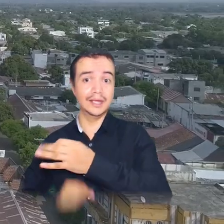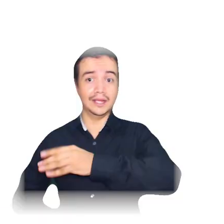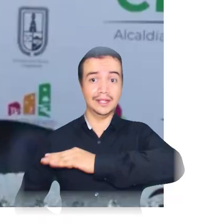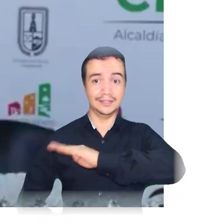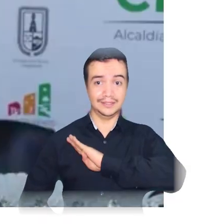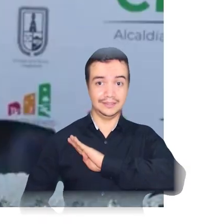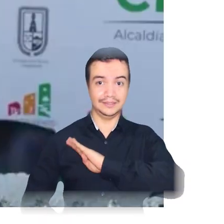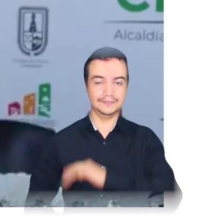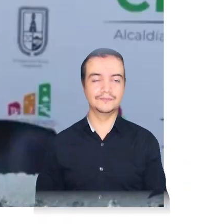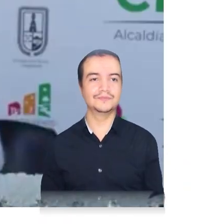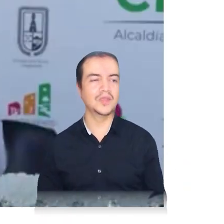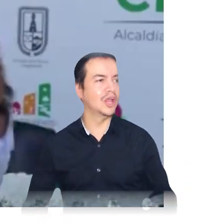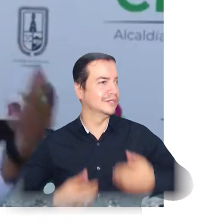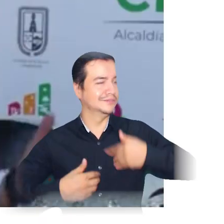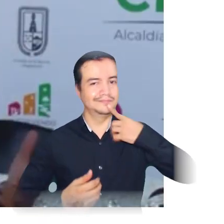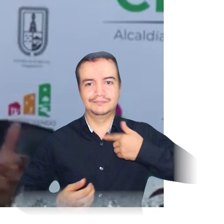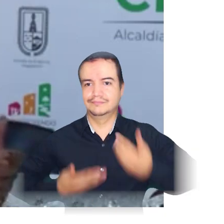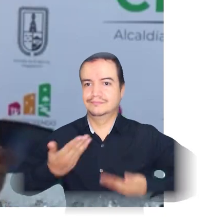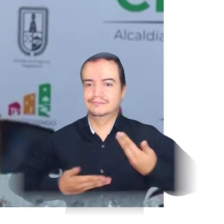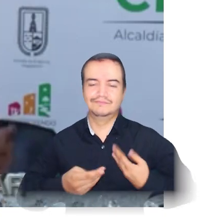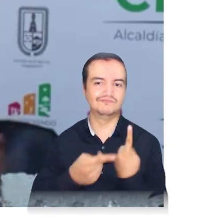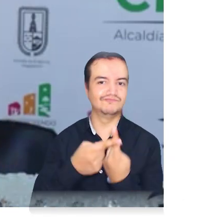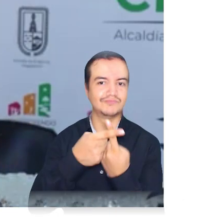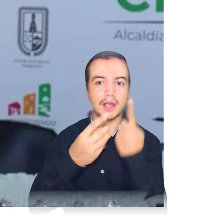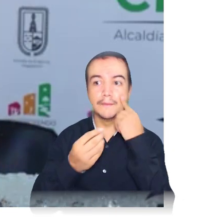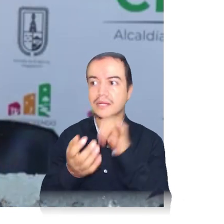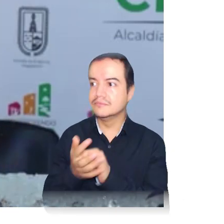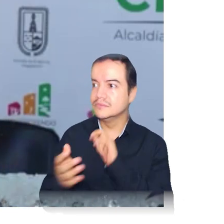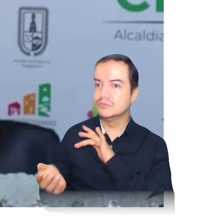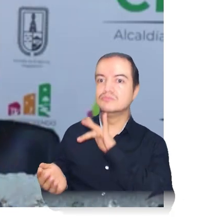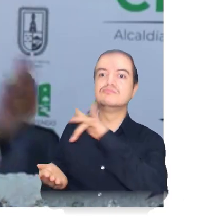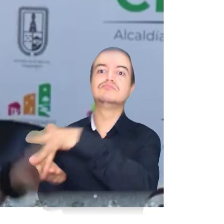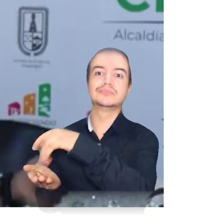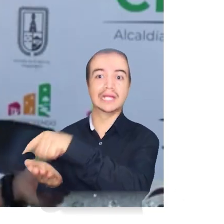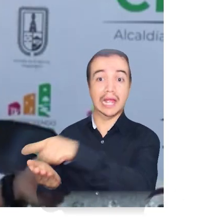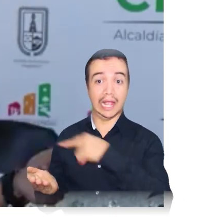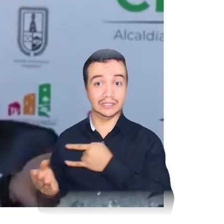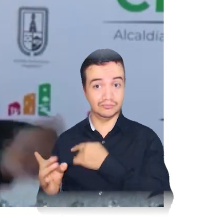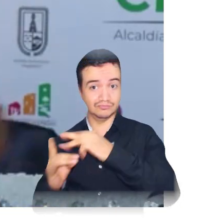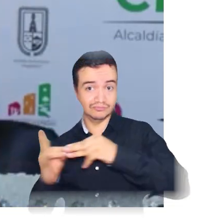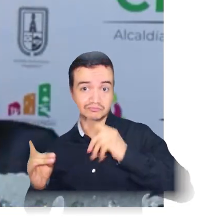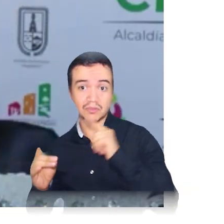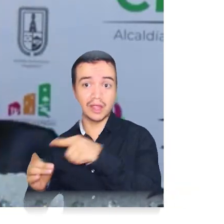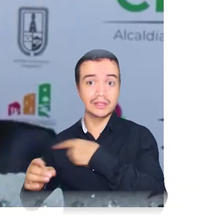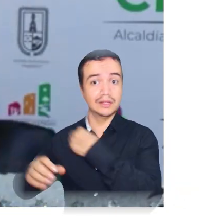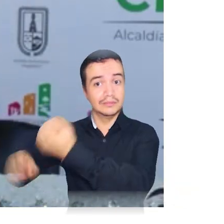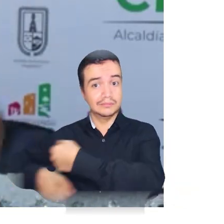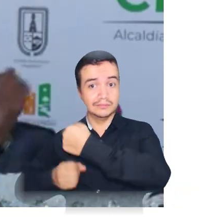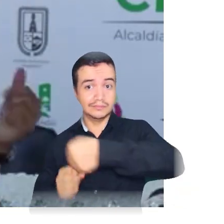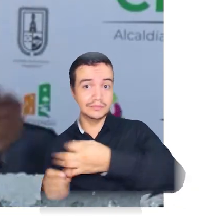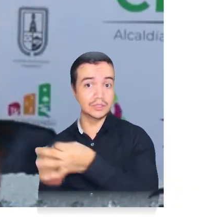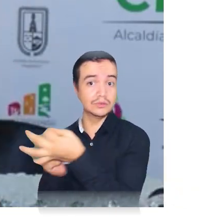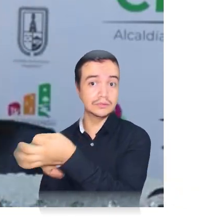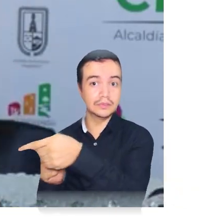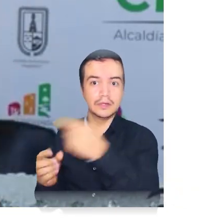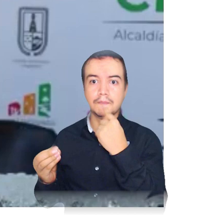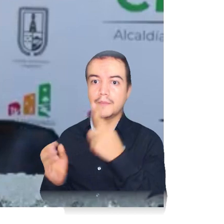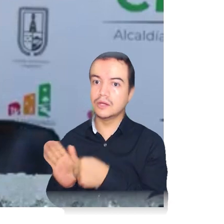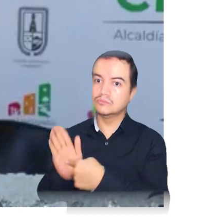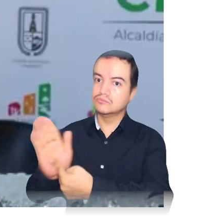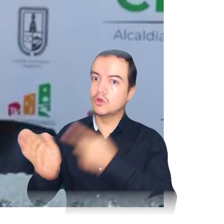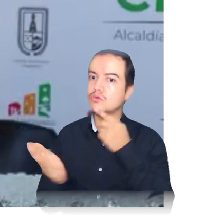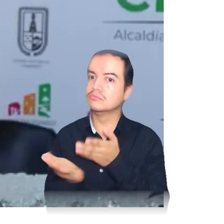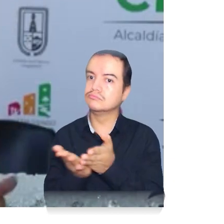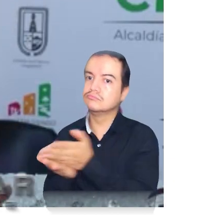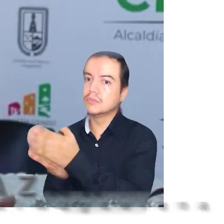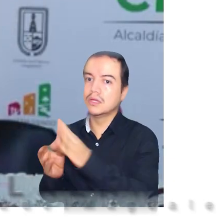Alcaldía. Muy optimista de que podamos seguir generando más presencia de la Universidad del Magdalena en el banco como debe ser, trayendo no solo nuestra